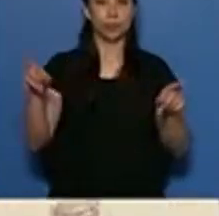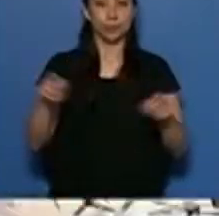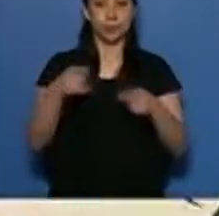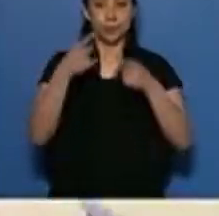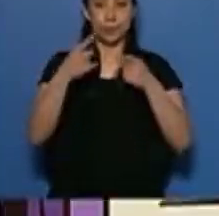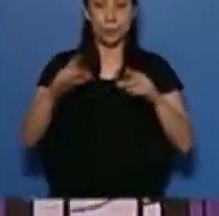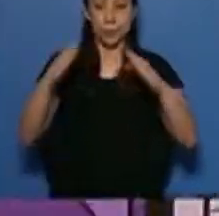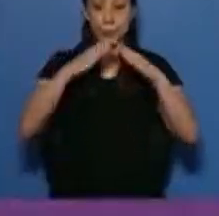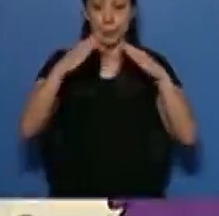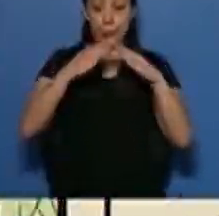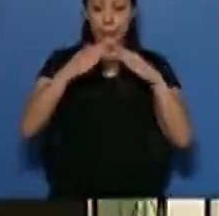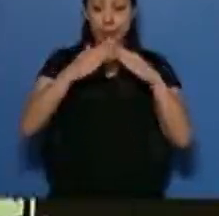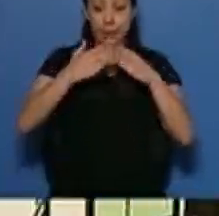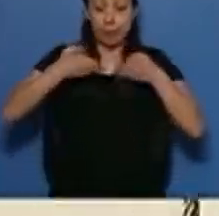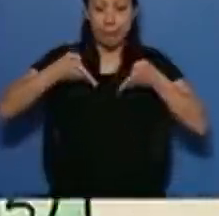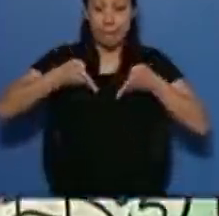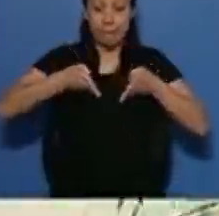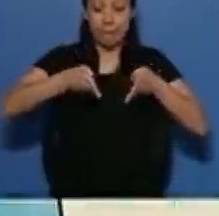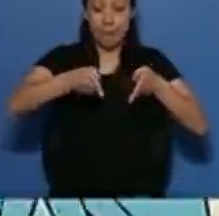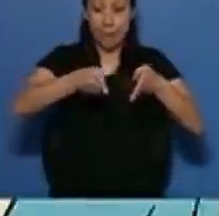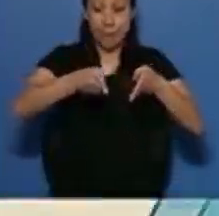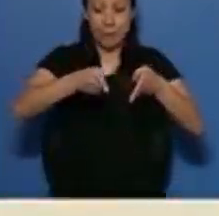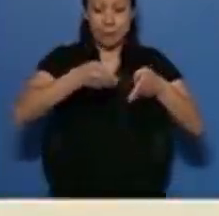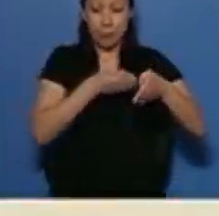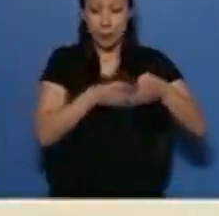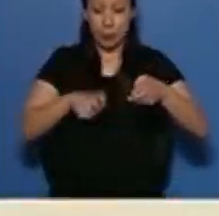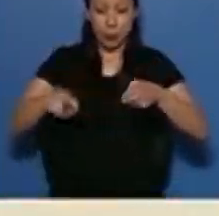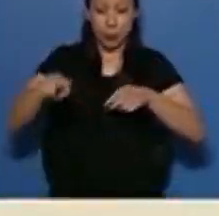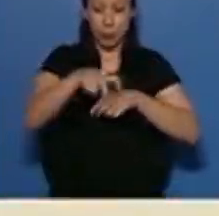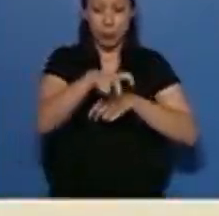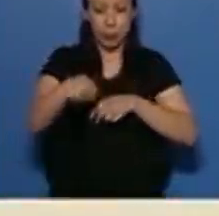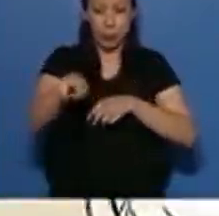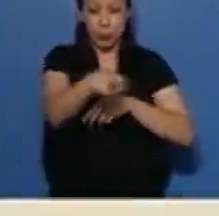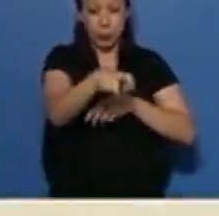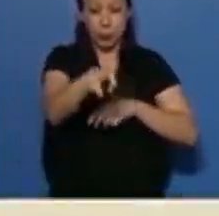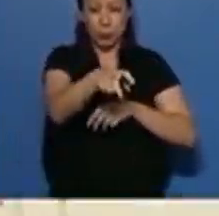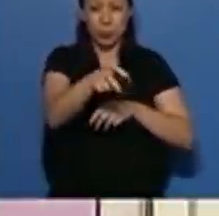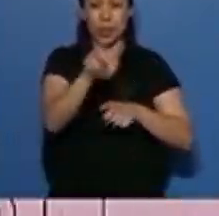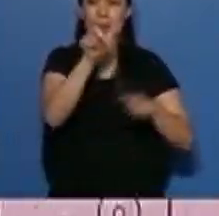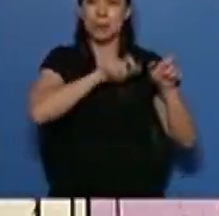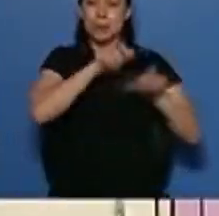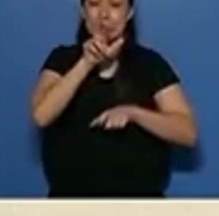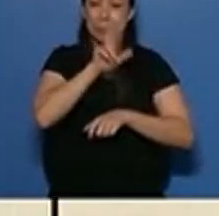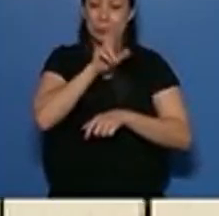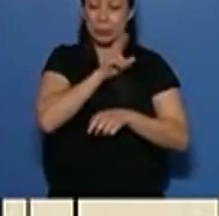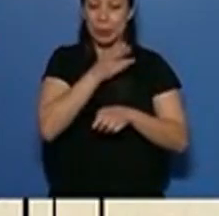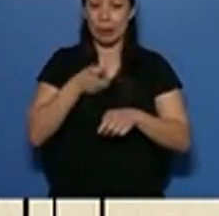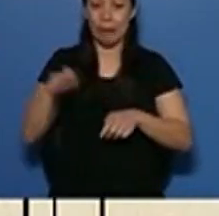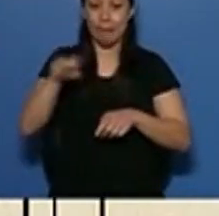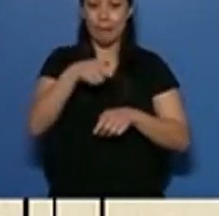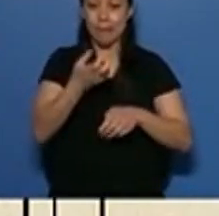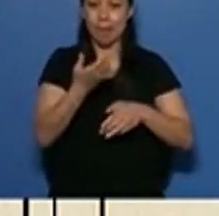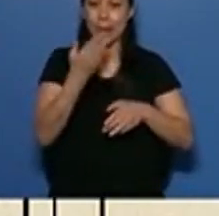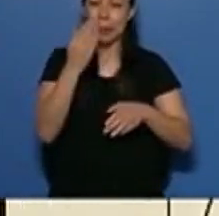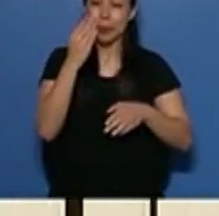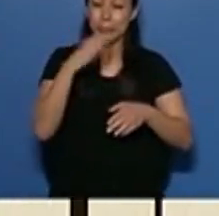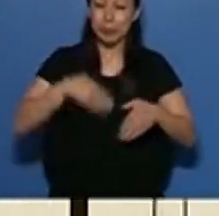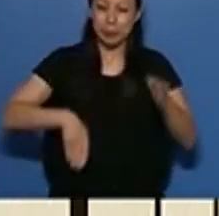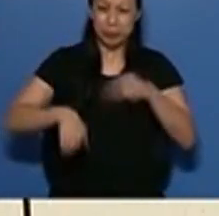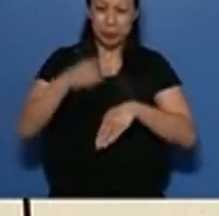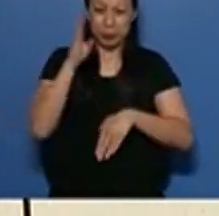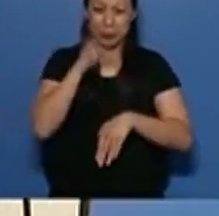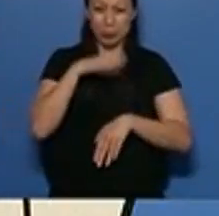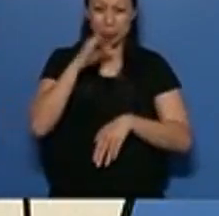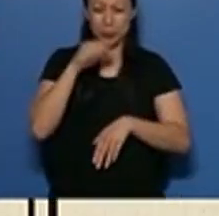A las niñas esquivar, si al baño quiero llegar. Ropa sin se hay que saltar, los pañales huelen mal. Sobrevivir